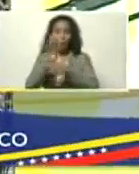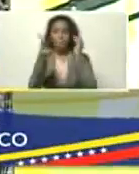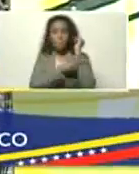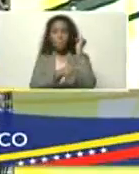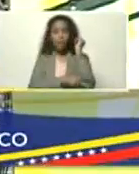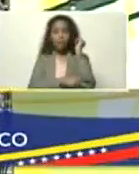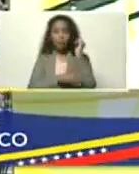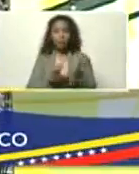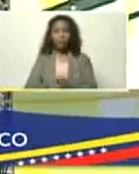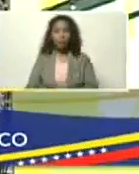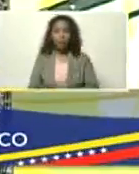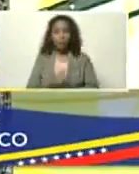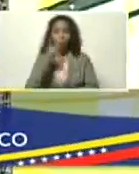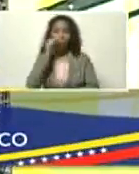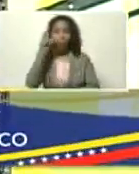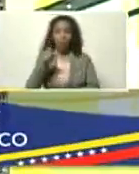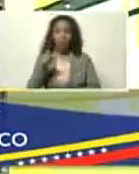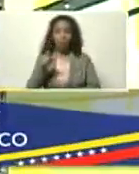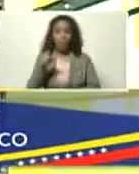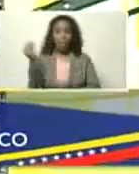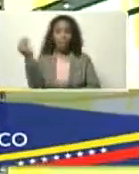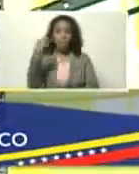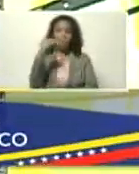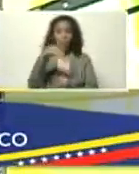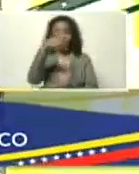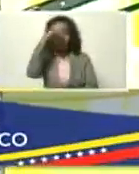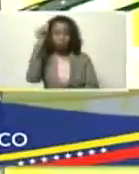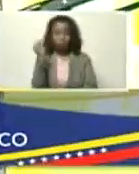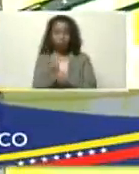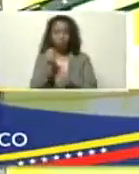Eduardo Abreu, cada vez tienen más trabajo,